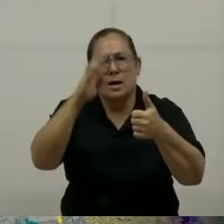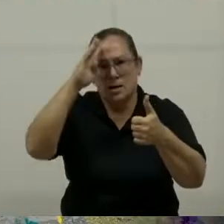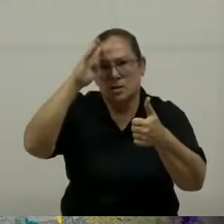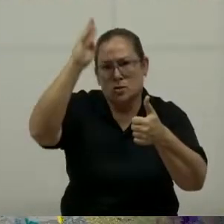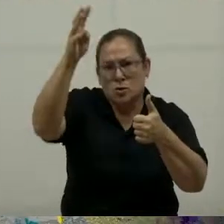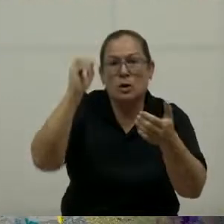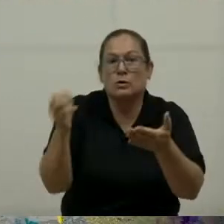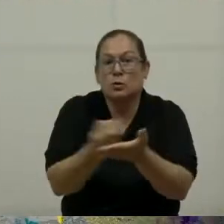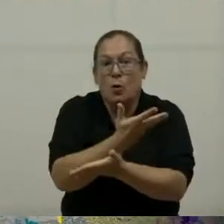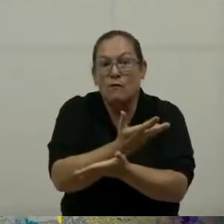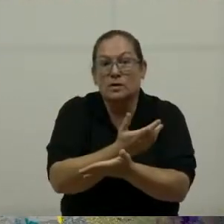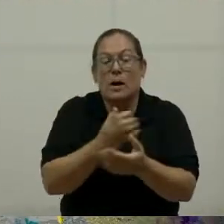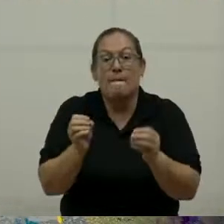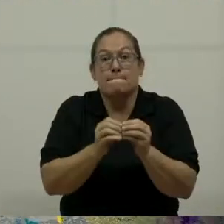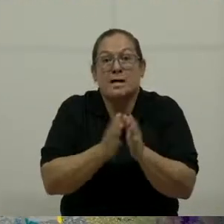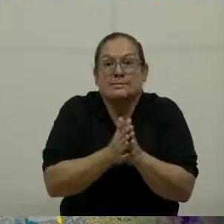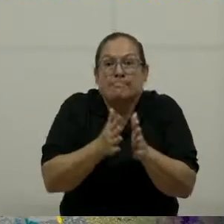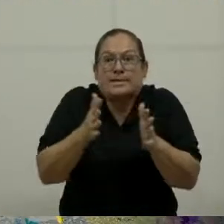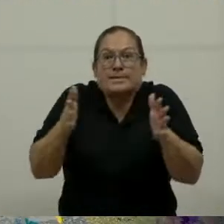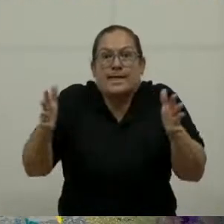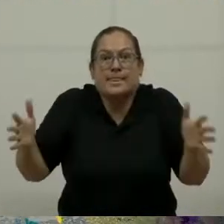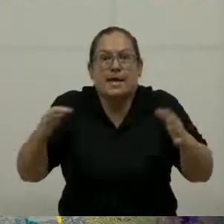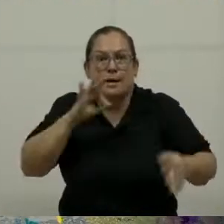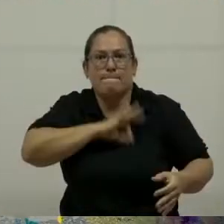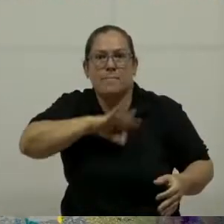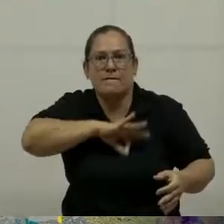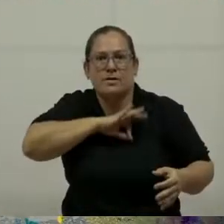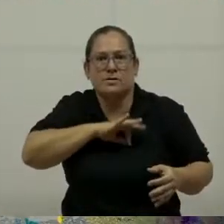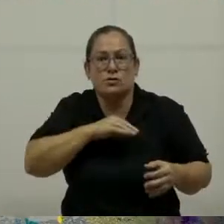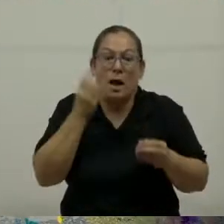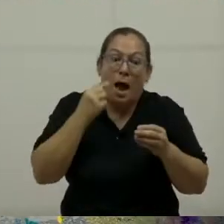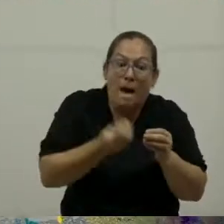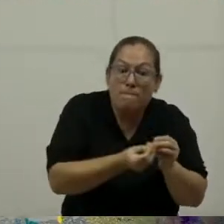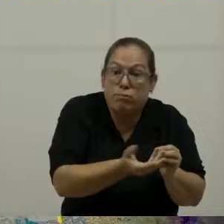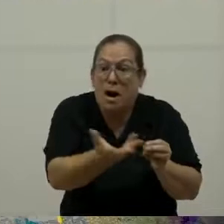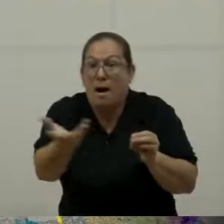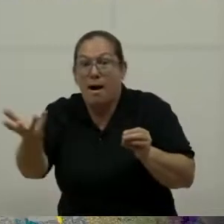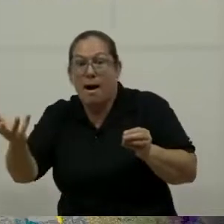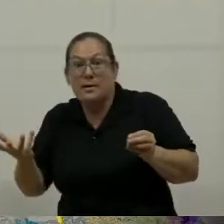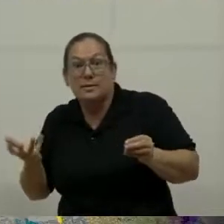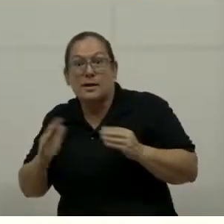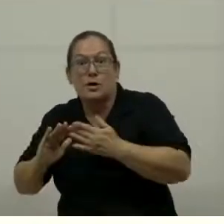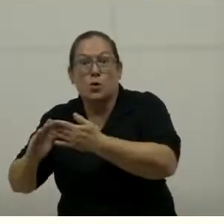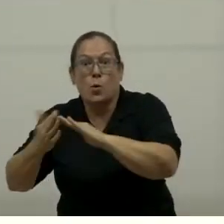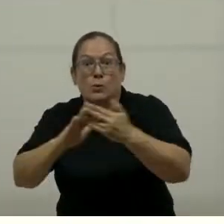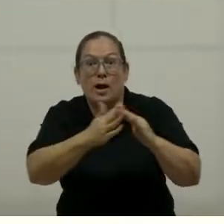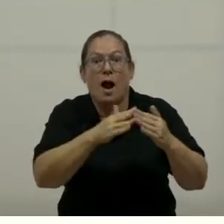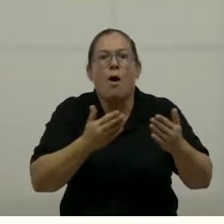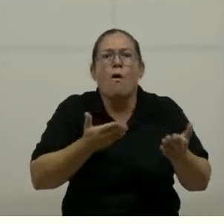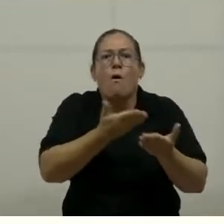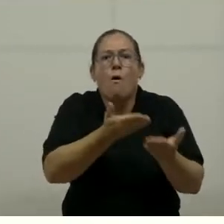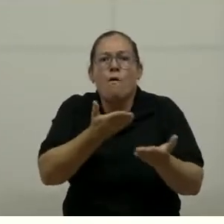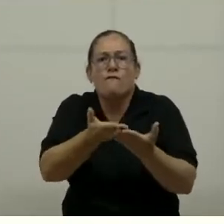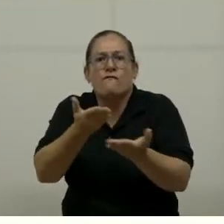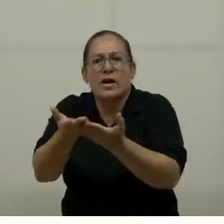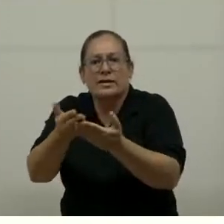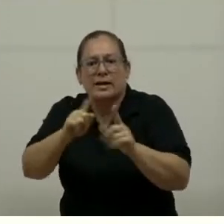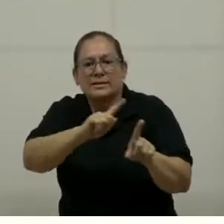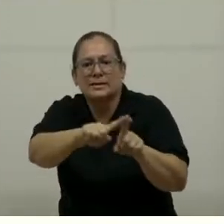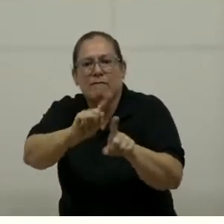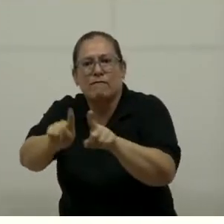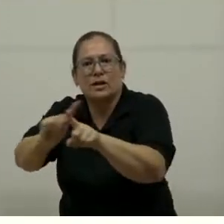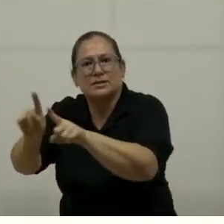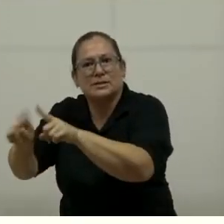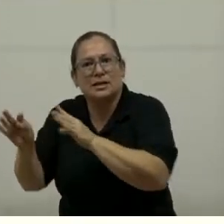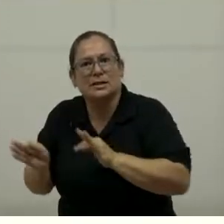Y aquí lo que buscamos es extender los beneficios del turismo a más comunidades. Que pueda haber una oferta turística diferenciada y auténtica. ¿Y